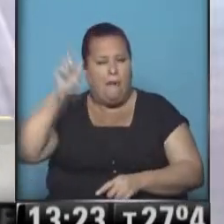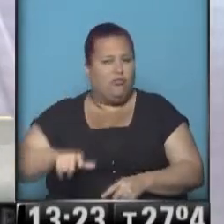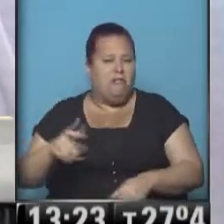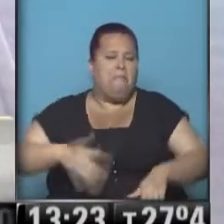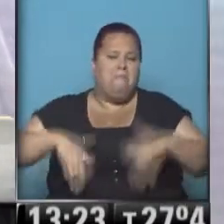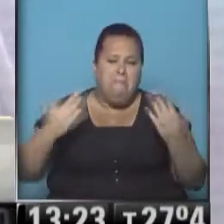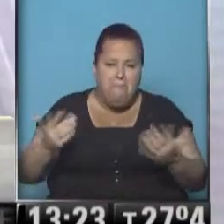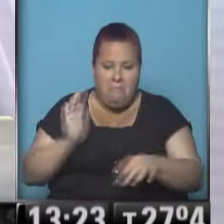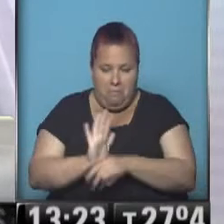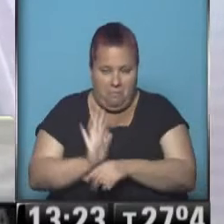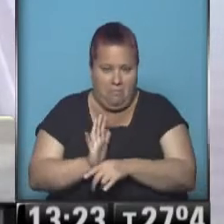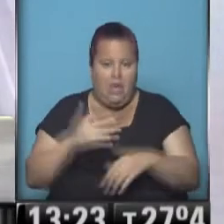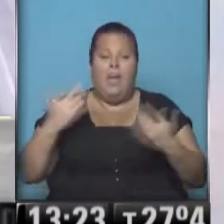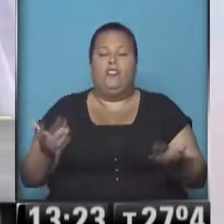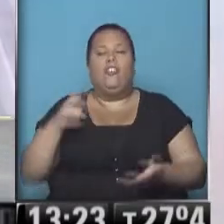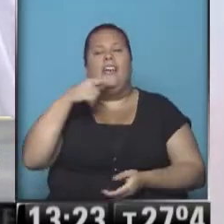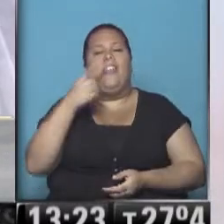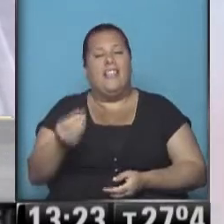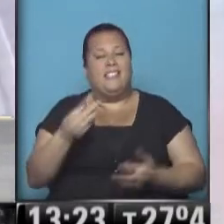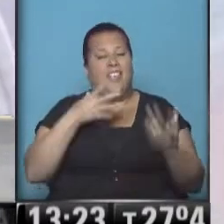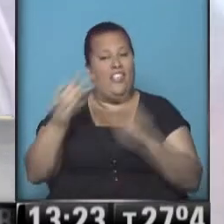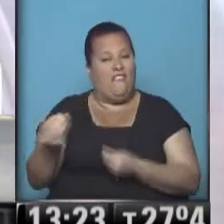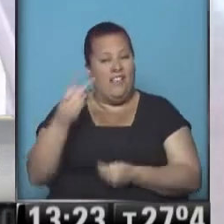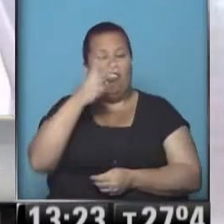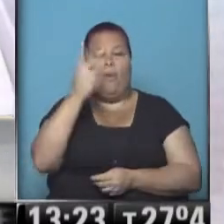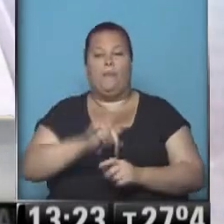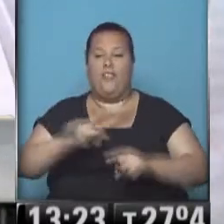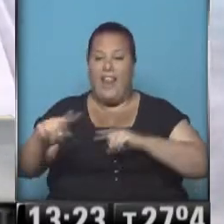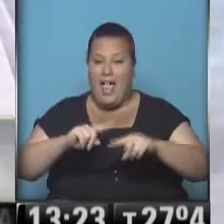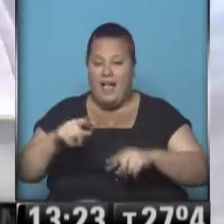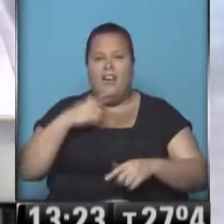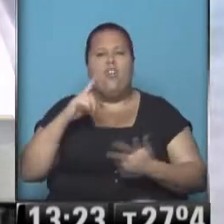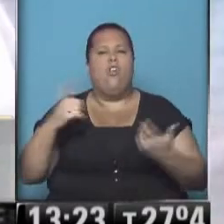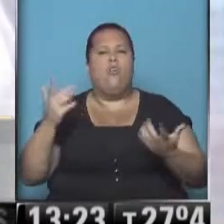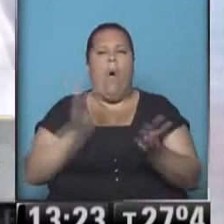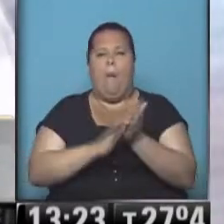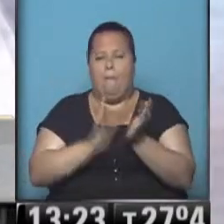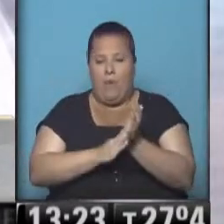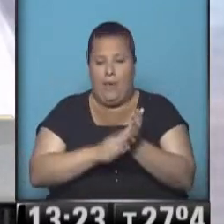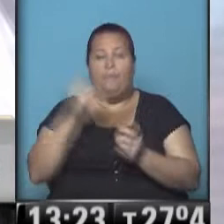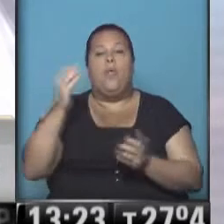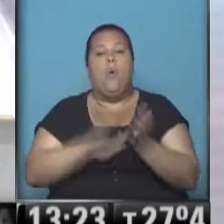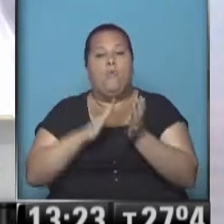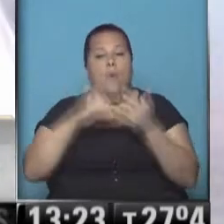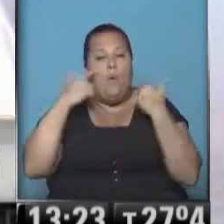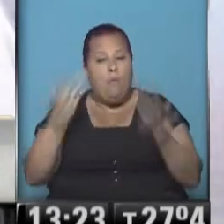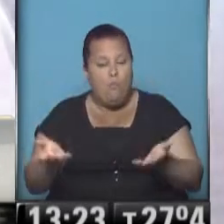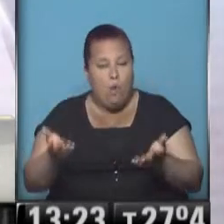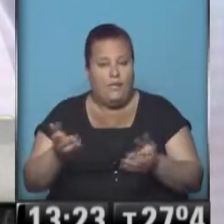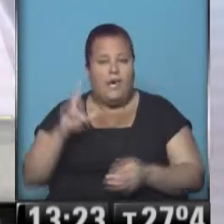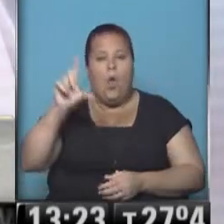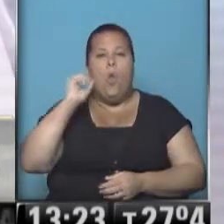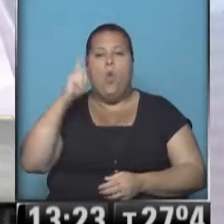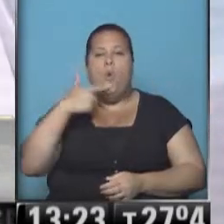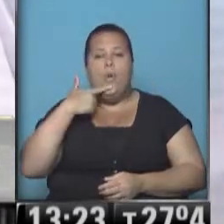tanto. Lo cierto es que lo que está diciendo la defensa de estos dos dirigentes sociales es que no hay muchas pruebas. De hecho las pruebas que está presentando Luis